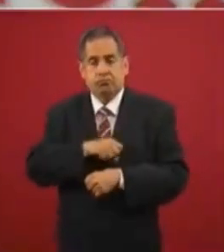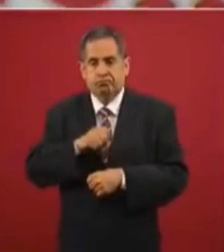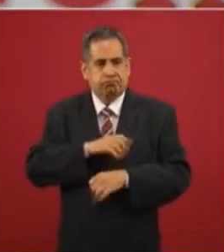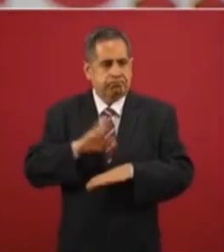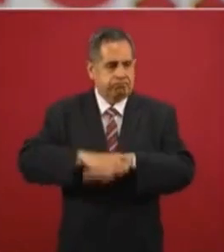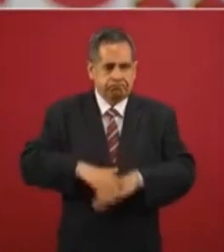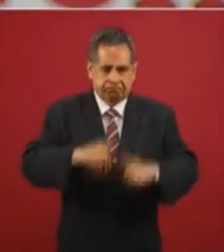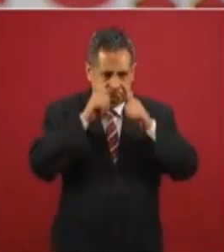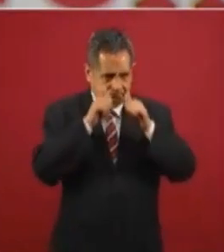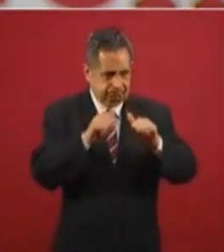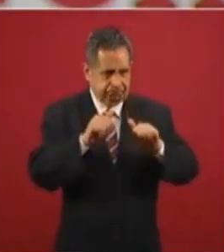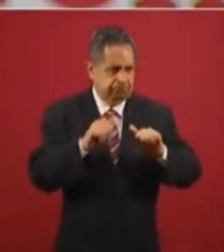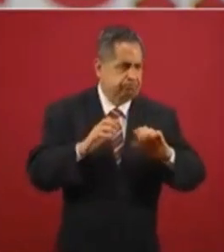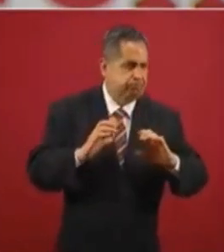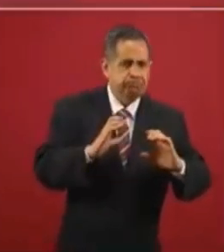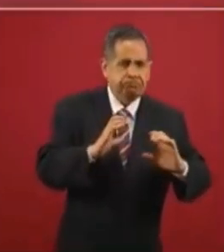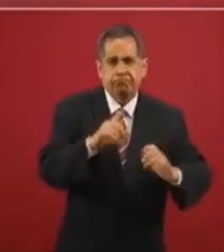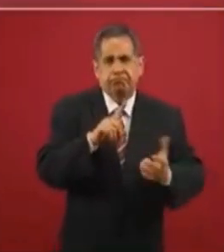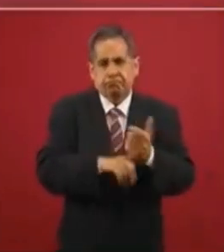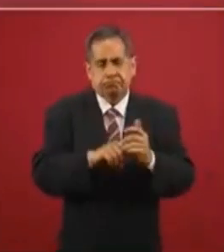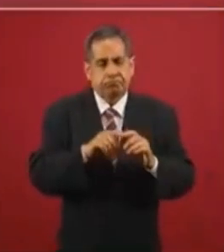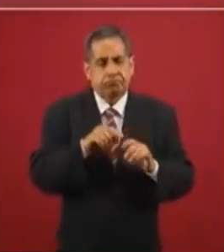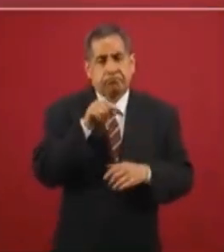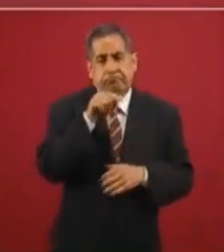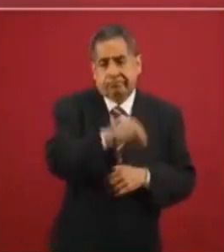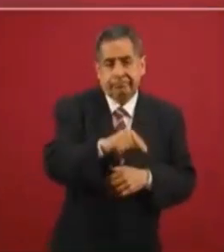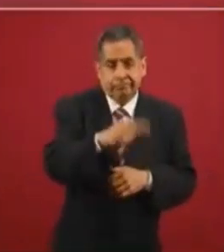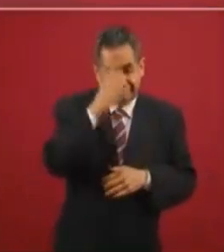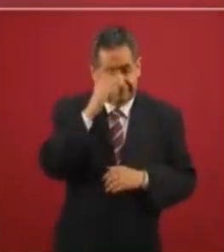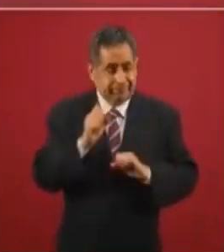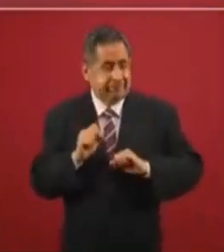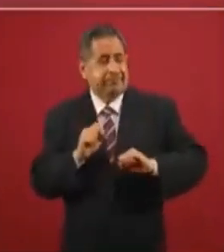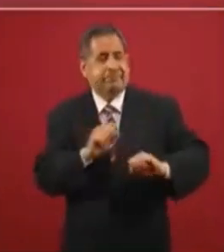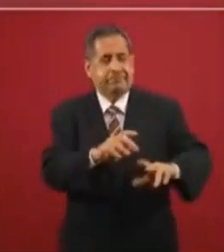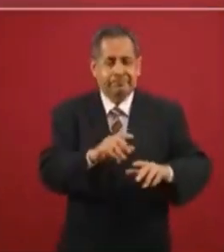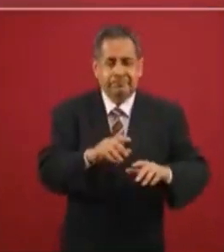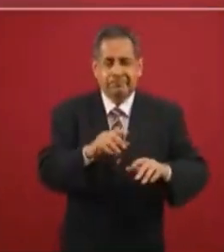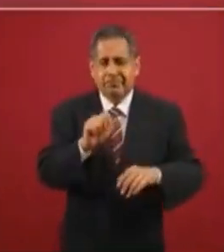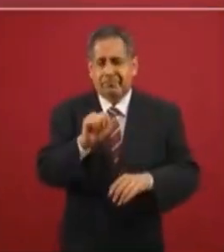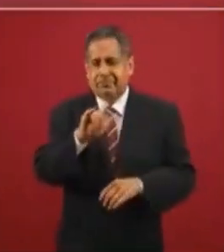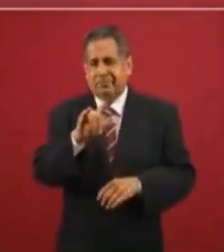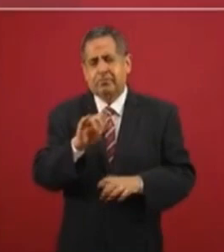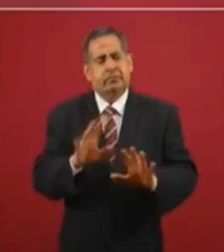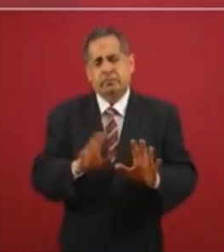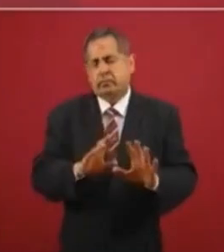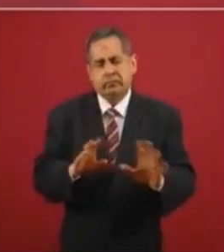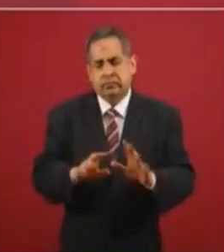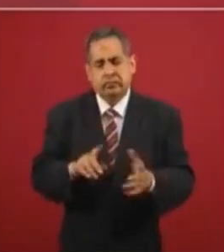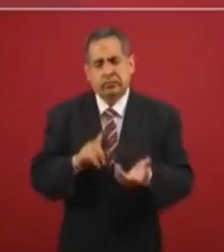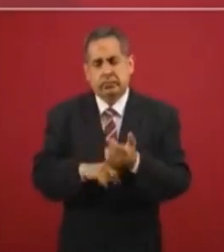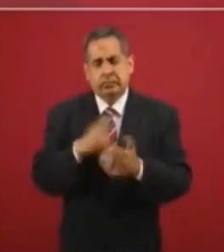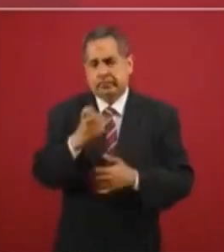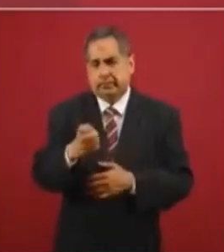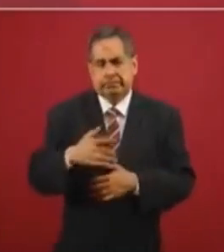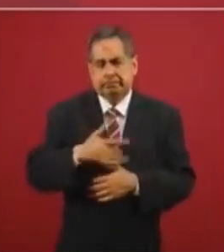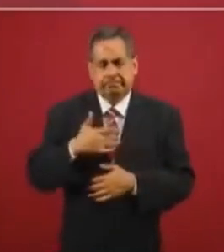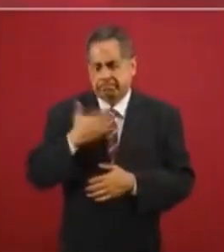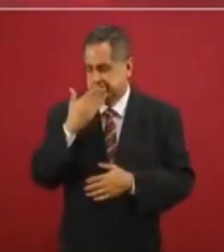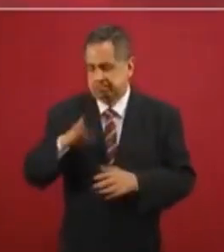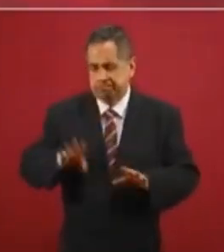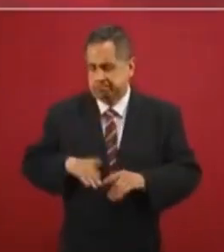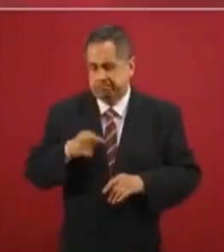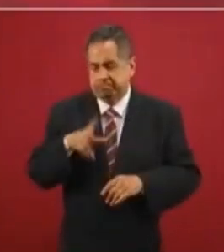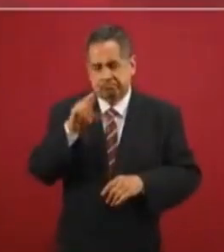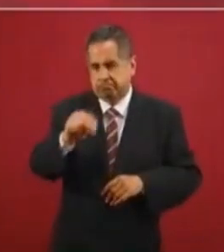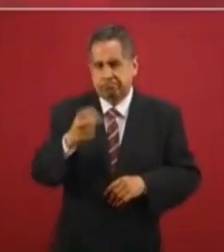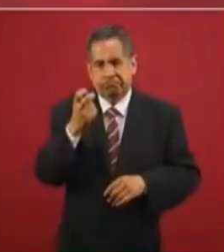Quedó claro que esa forma de ver al humano, la pérdida del humanismo, no cabía en la